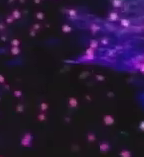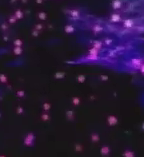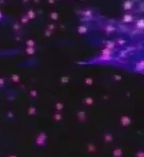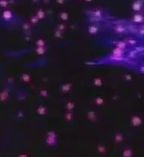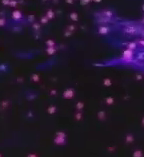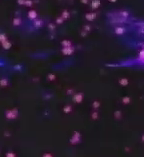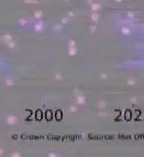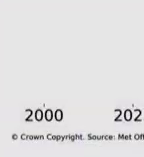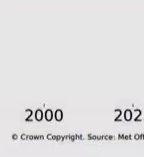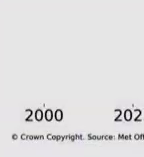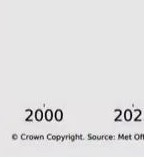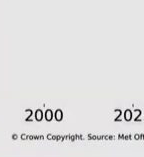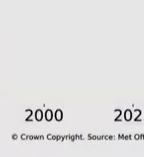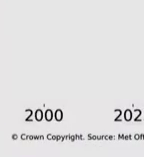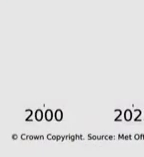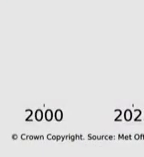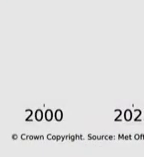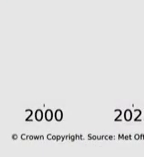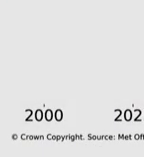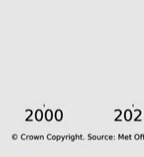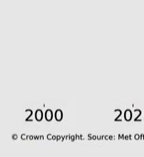temperatura promedio global.